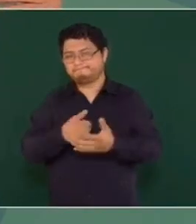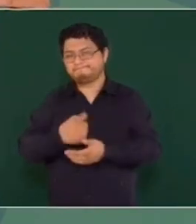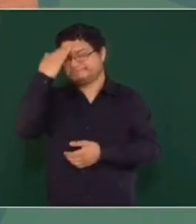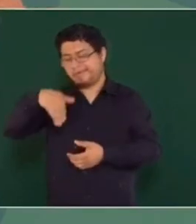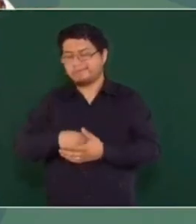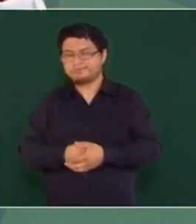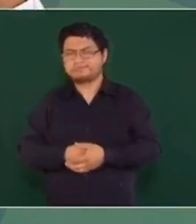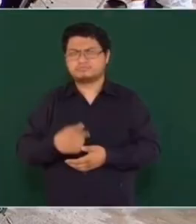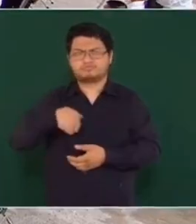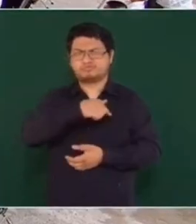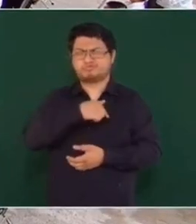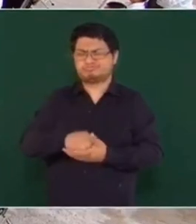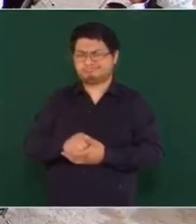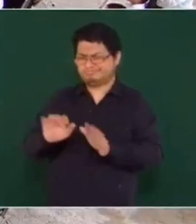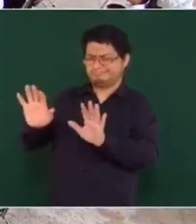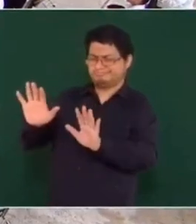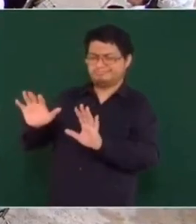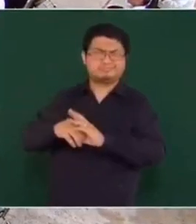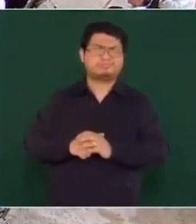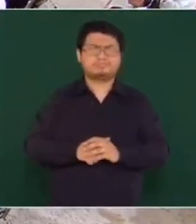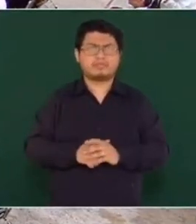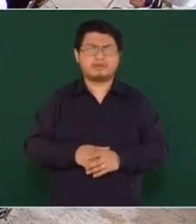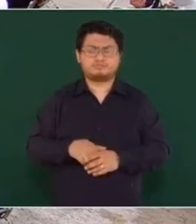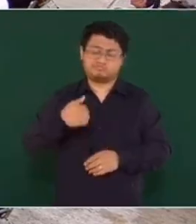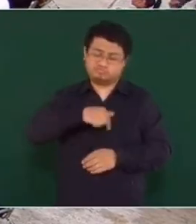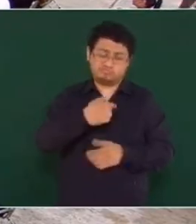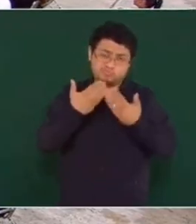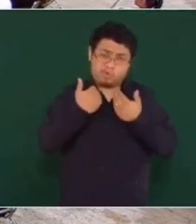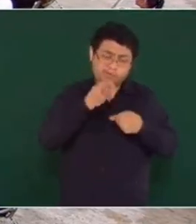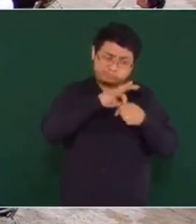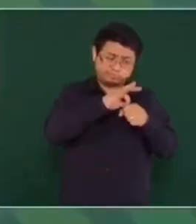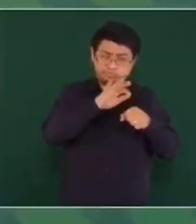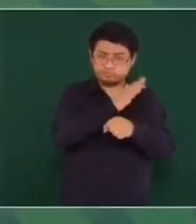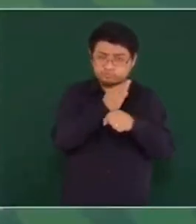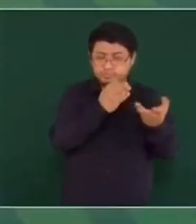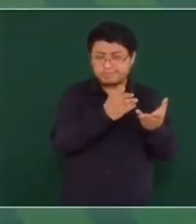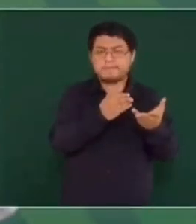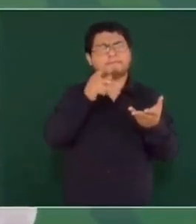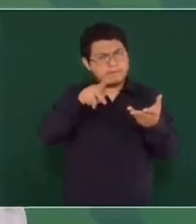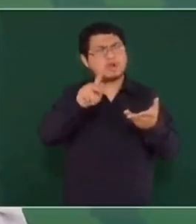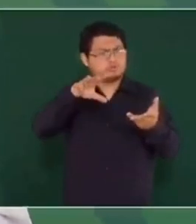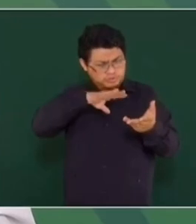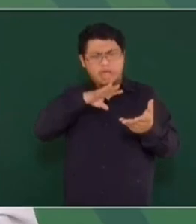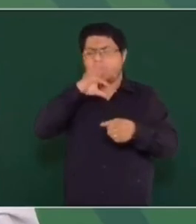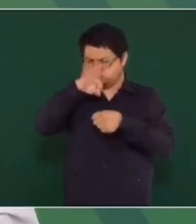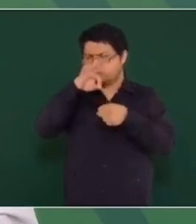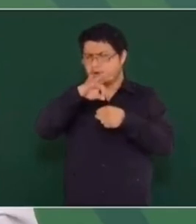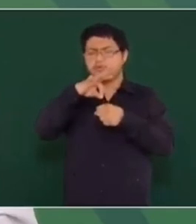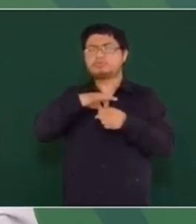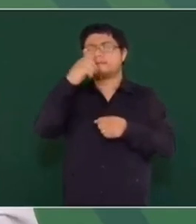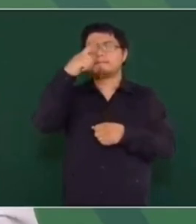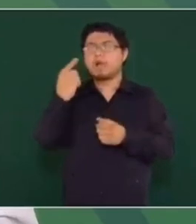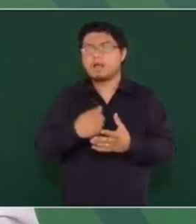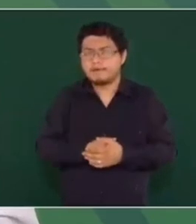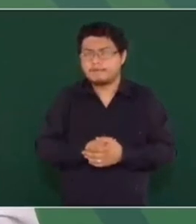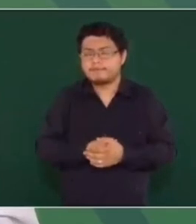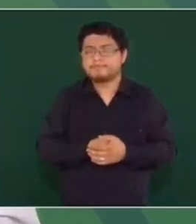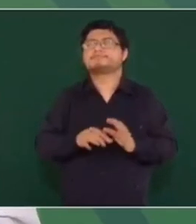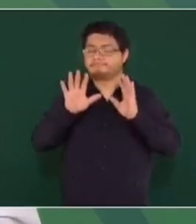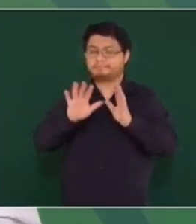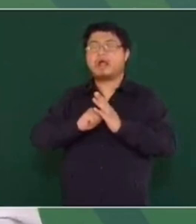no tenemos esa mayoría que se requiere para la reforma constitucional pero sí tenemos mayoría para